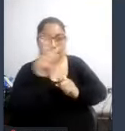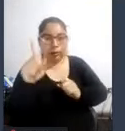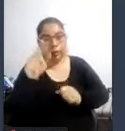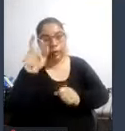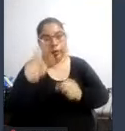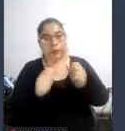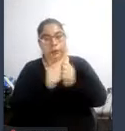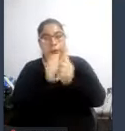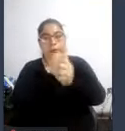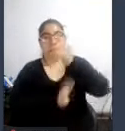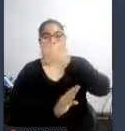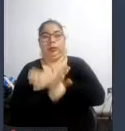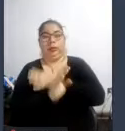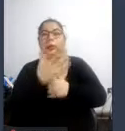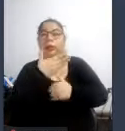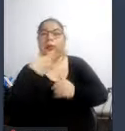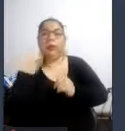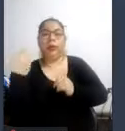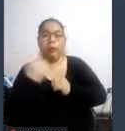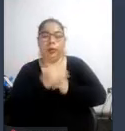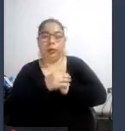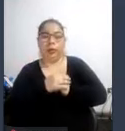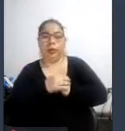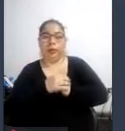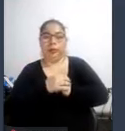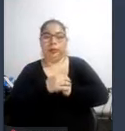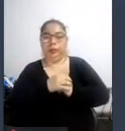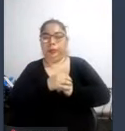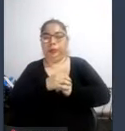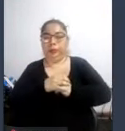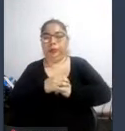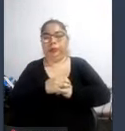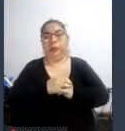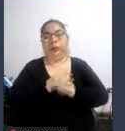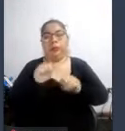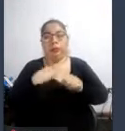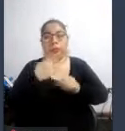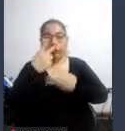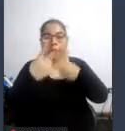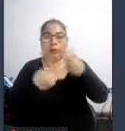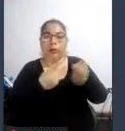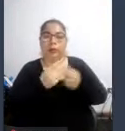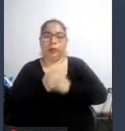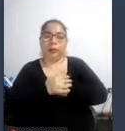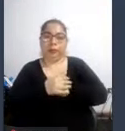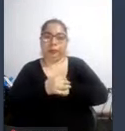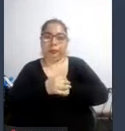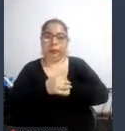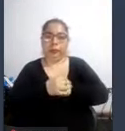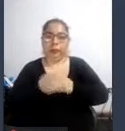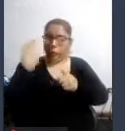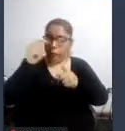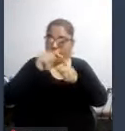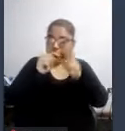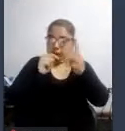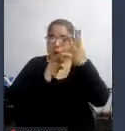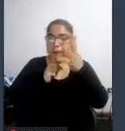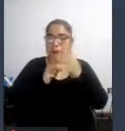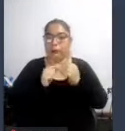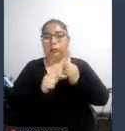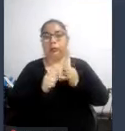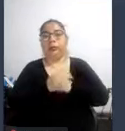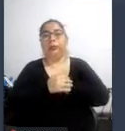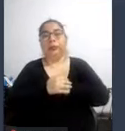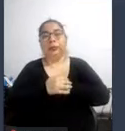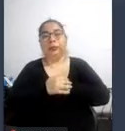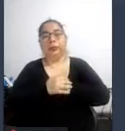discapacidad y poder mejorarlas también ¿no? eso es lo que también se ha mencionado otro punto que también se ha mencionado